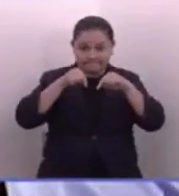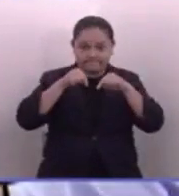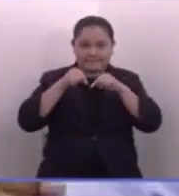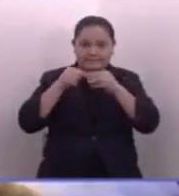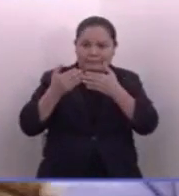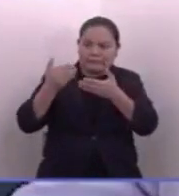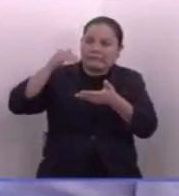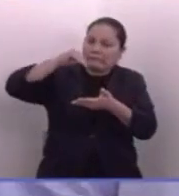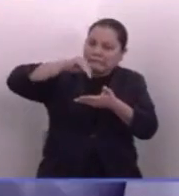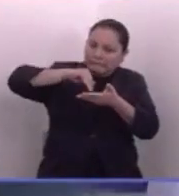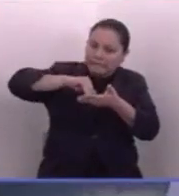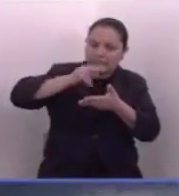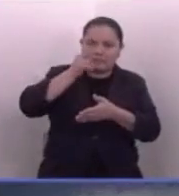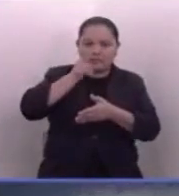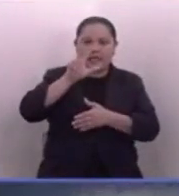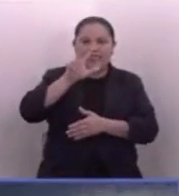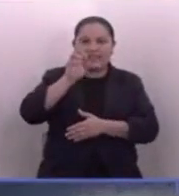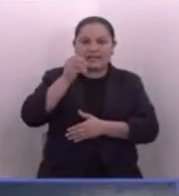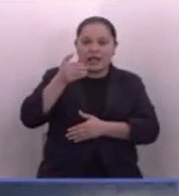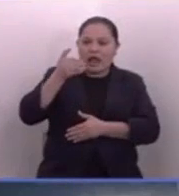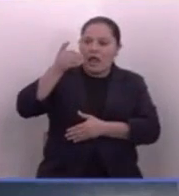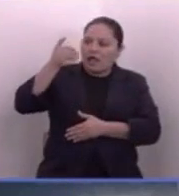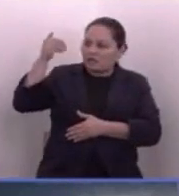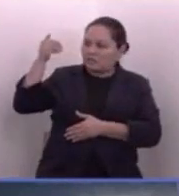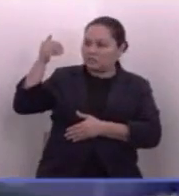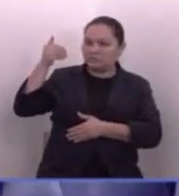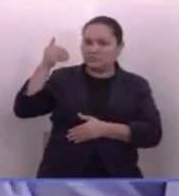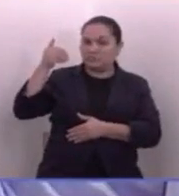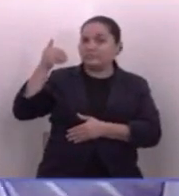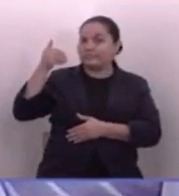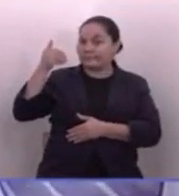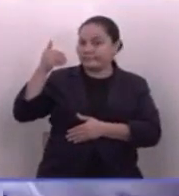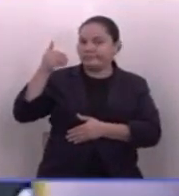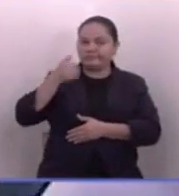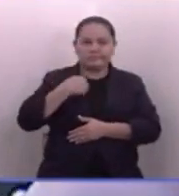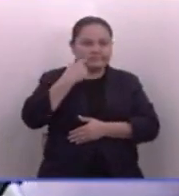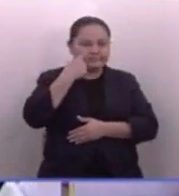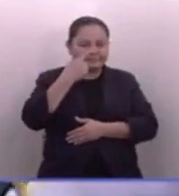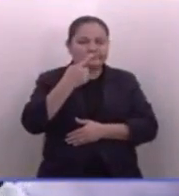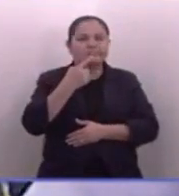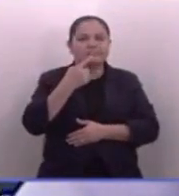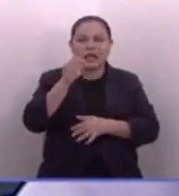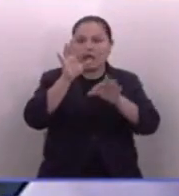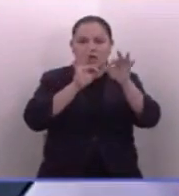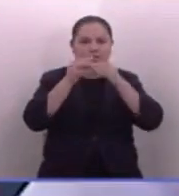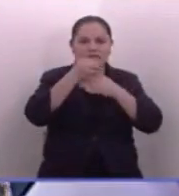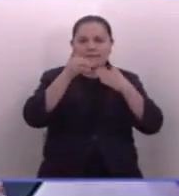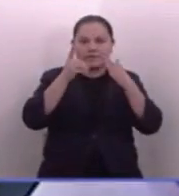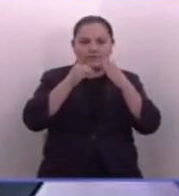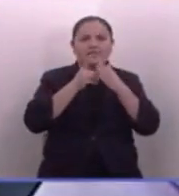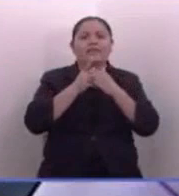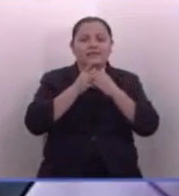regresando 30 años atrás. Y aquí hay incluso diputados que